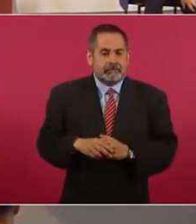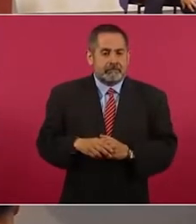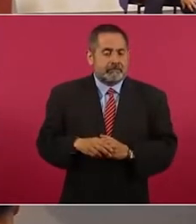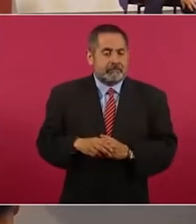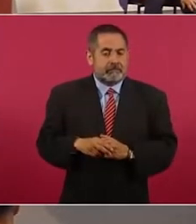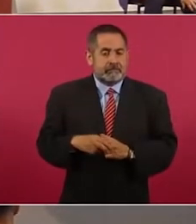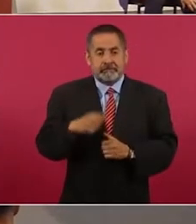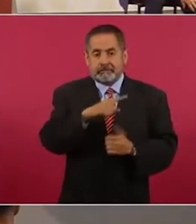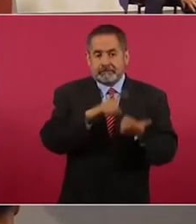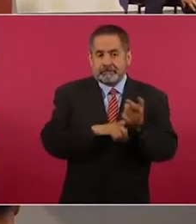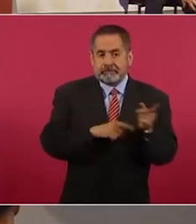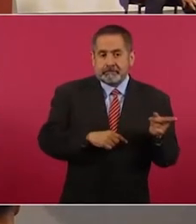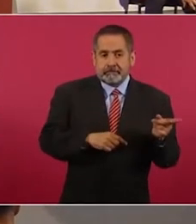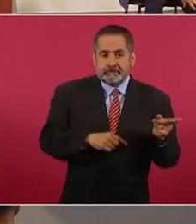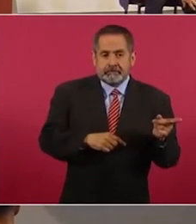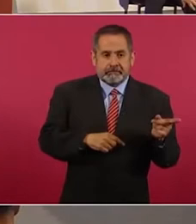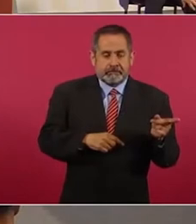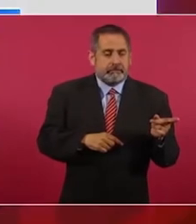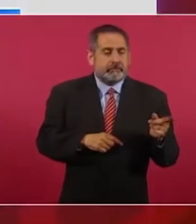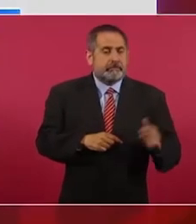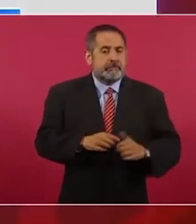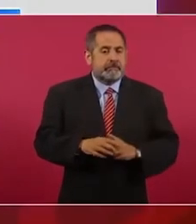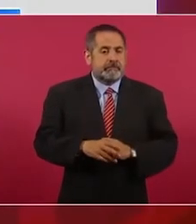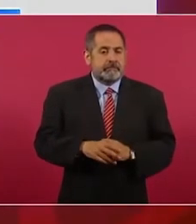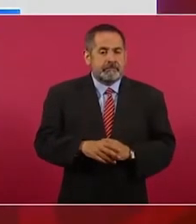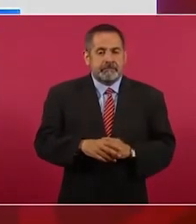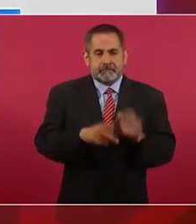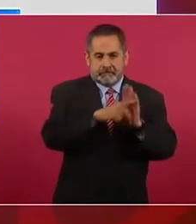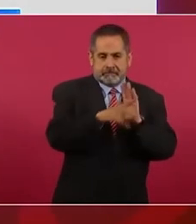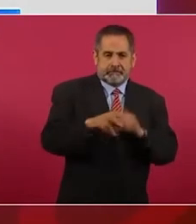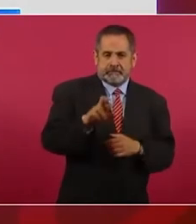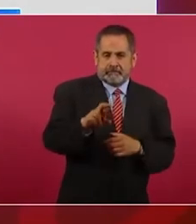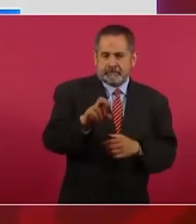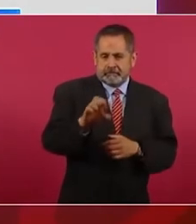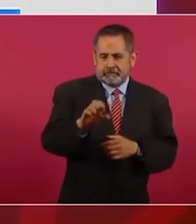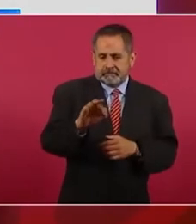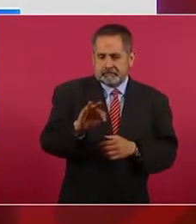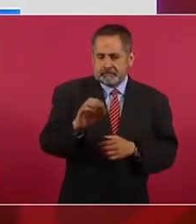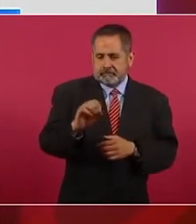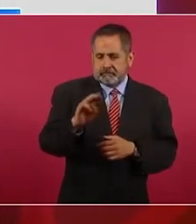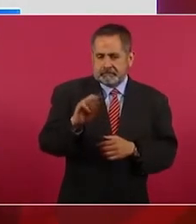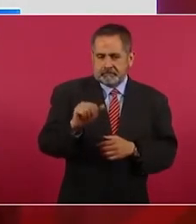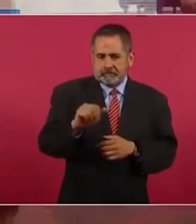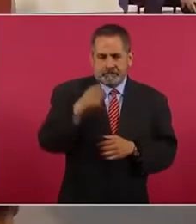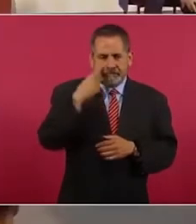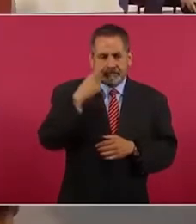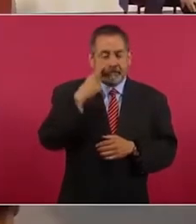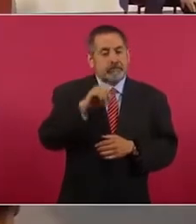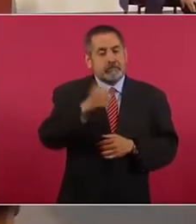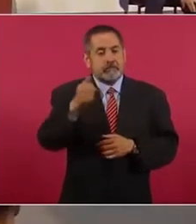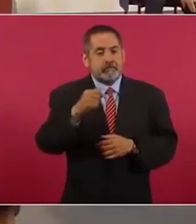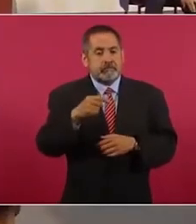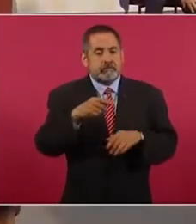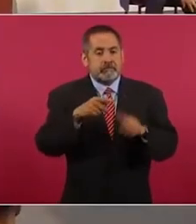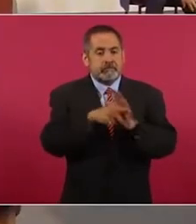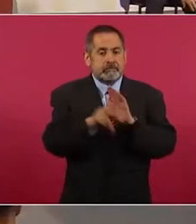es el… El reforma, ¿no? Miren lo universal.